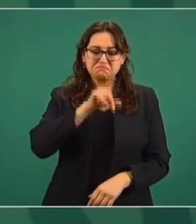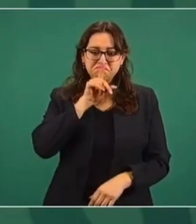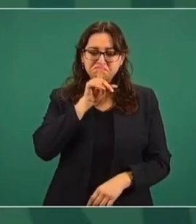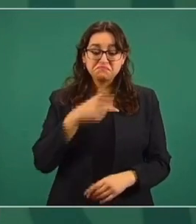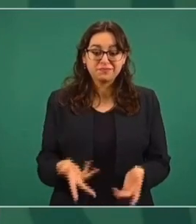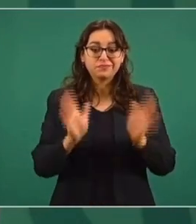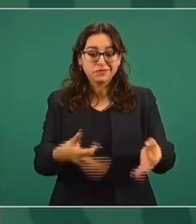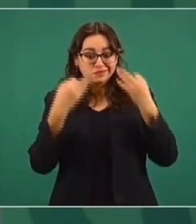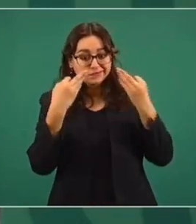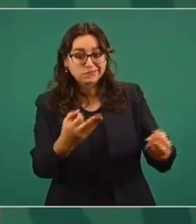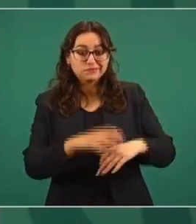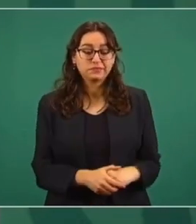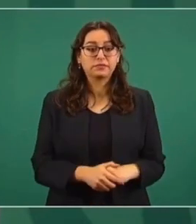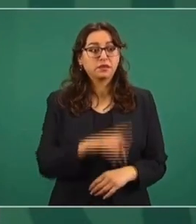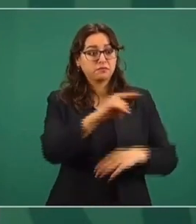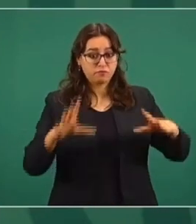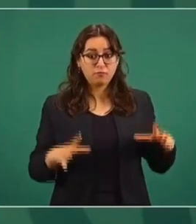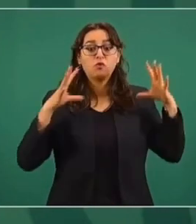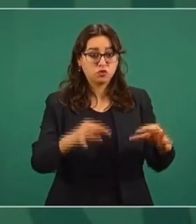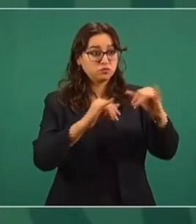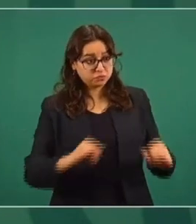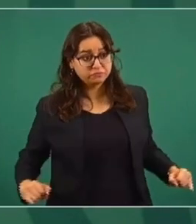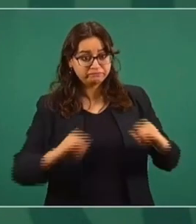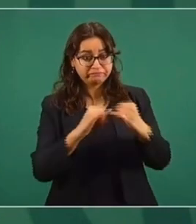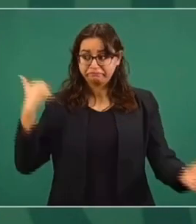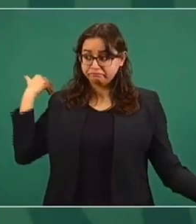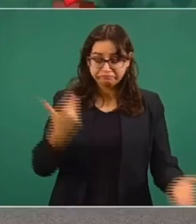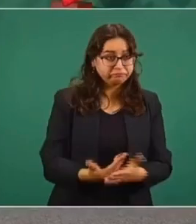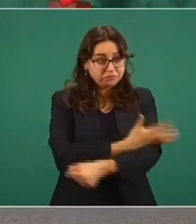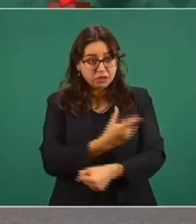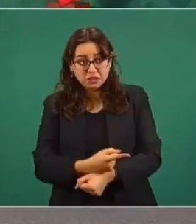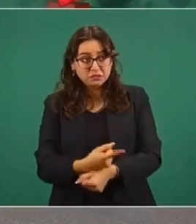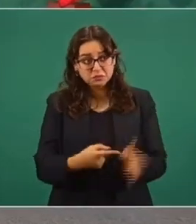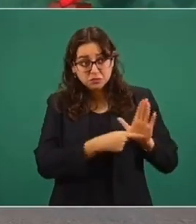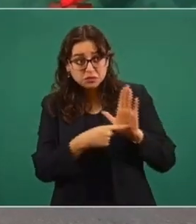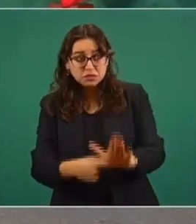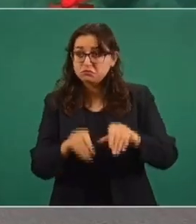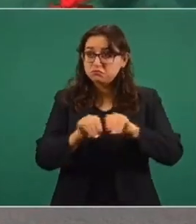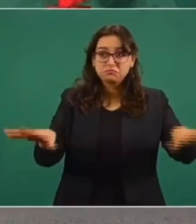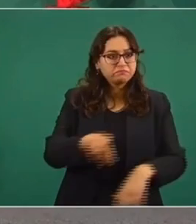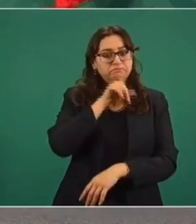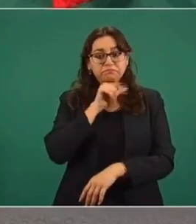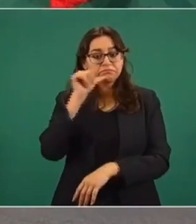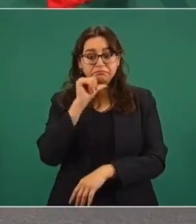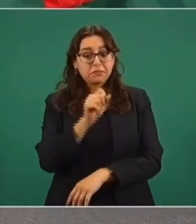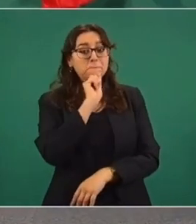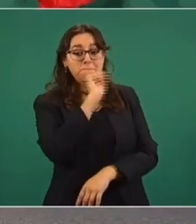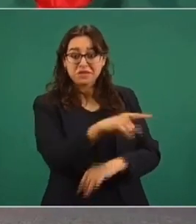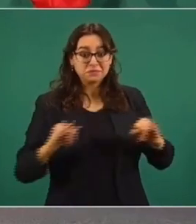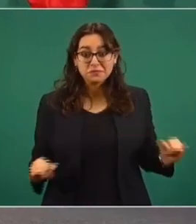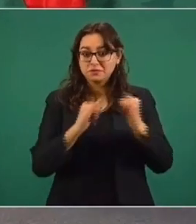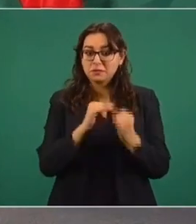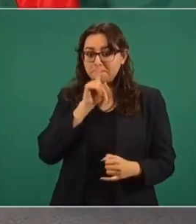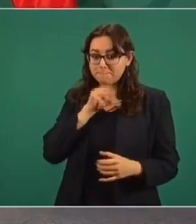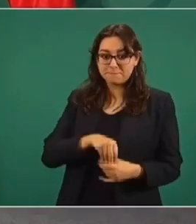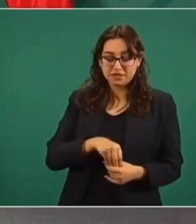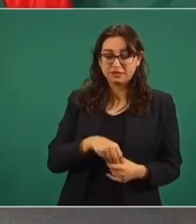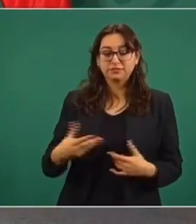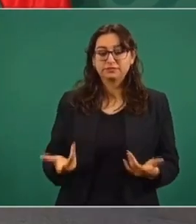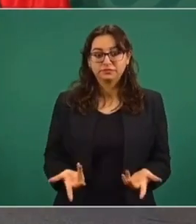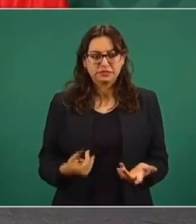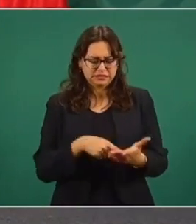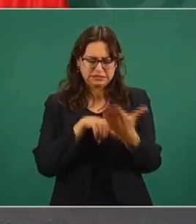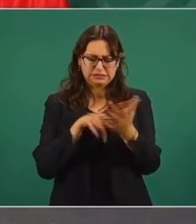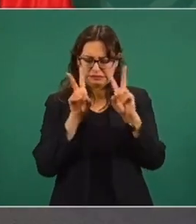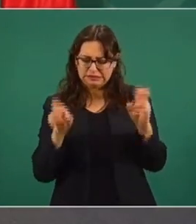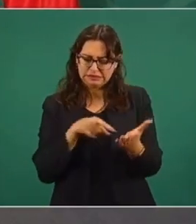Se creó el aparato burocrático para la transparencia y no hubo transparencia. Entonces, se reservaban los asuntos que no